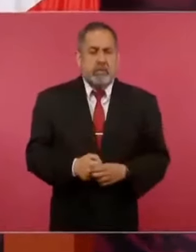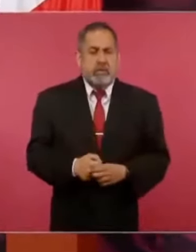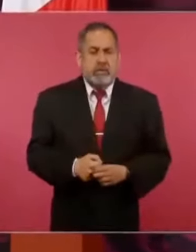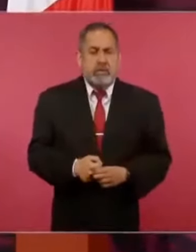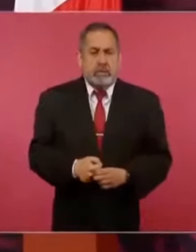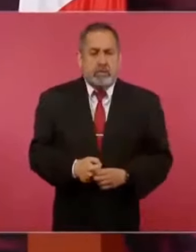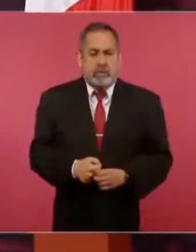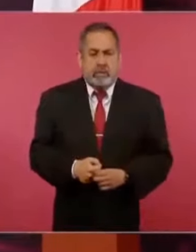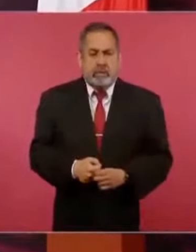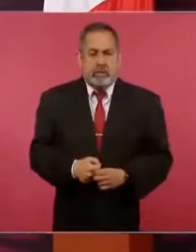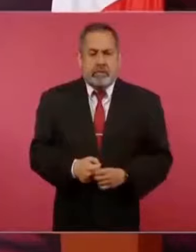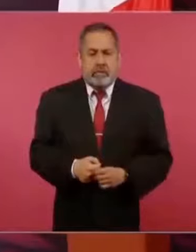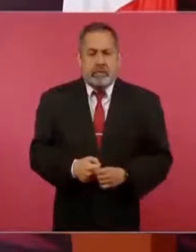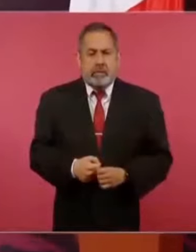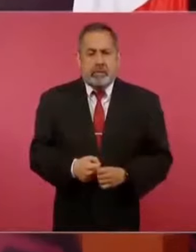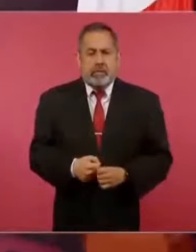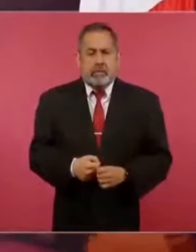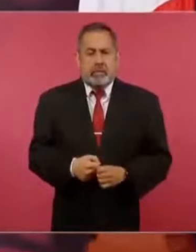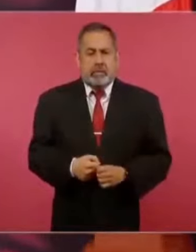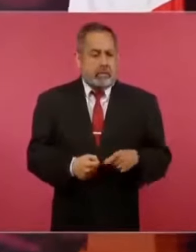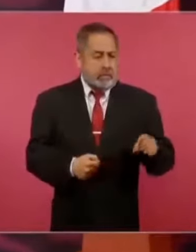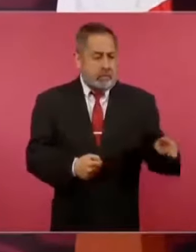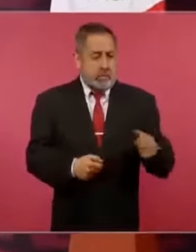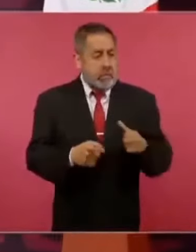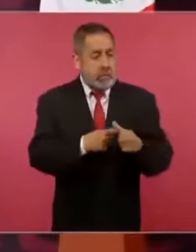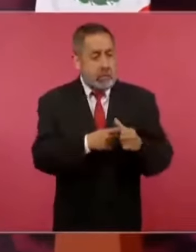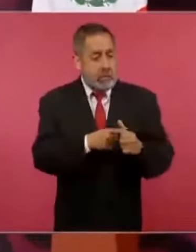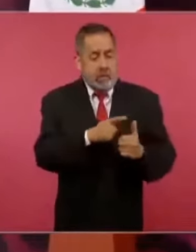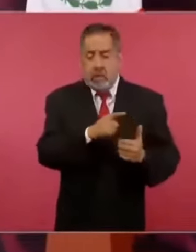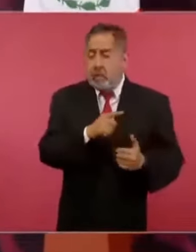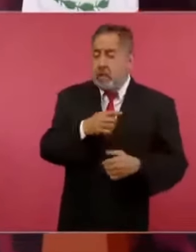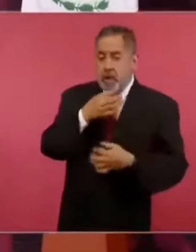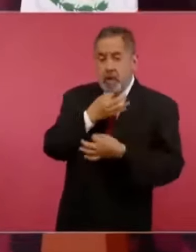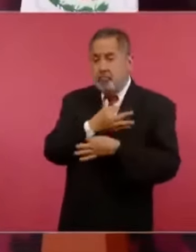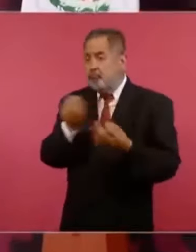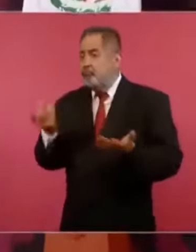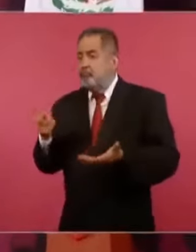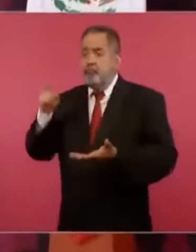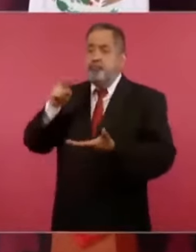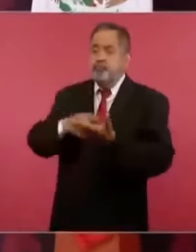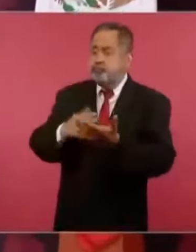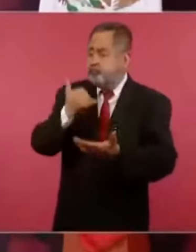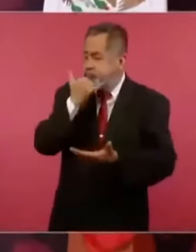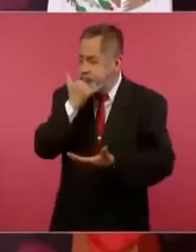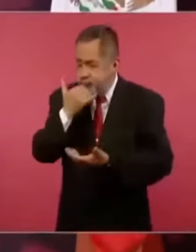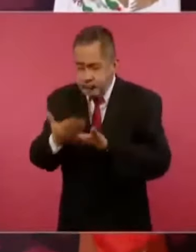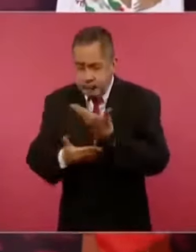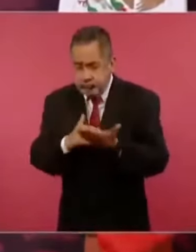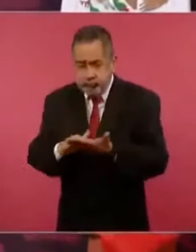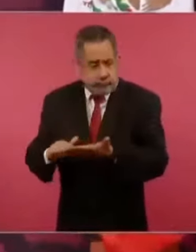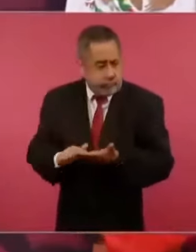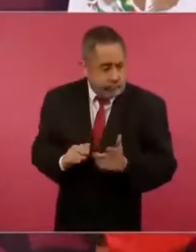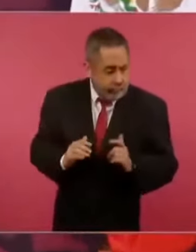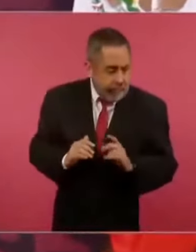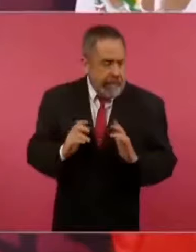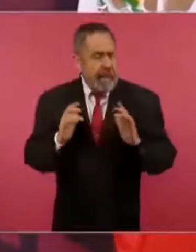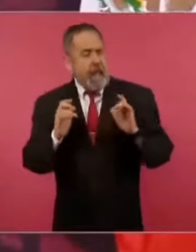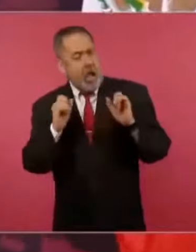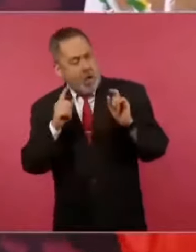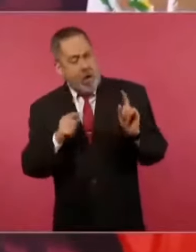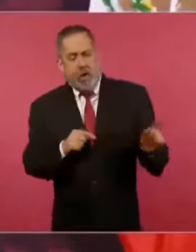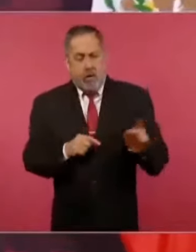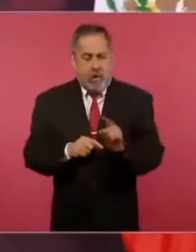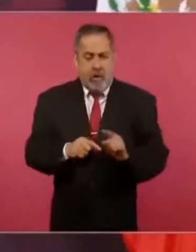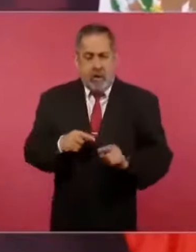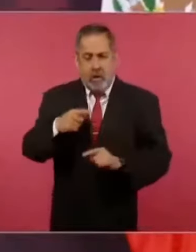no ofrezcan una disculpa pública y sobre todo hagan